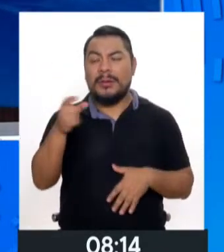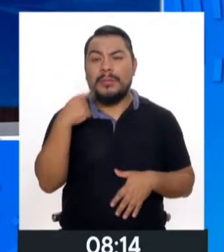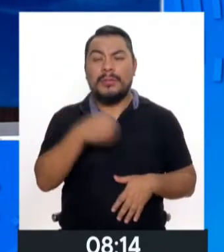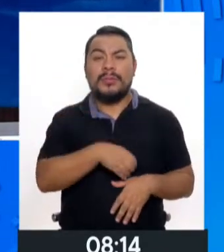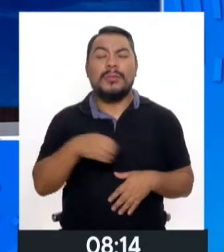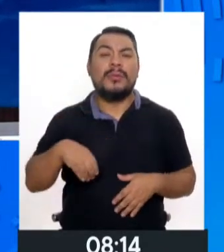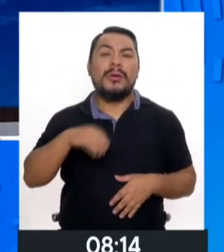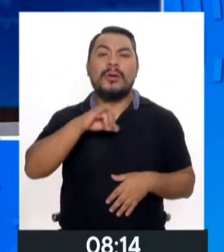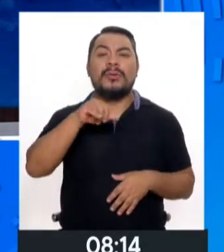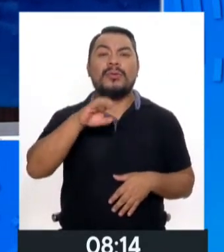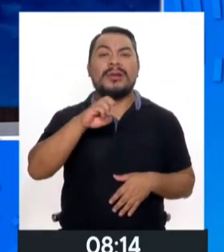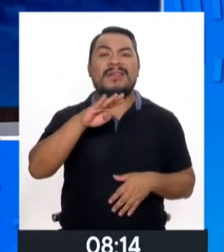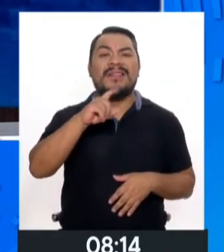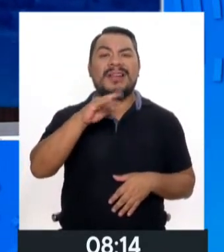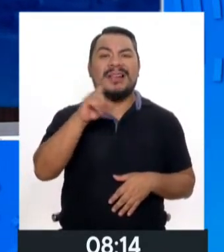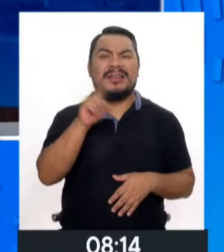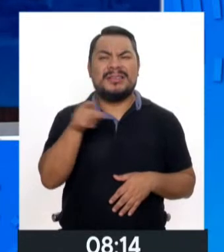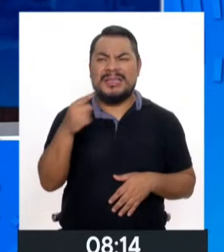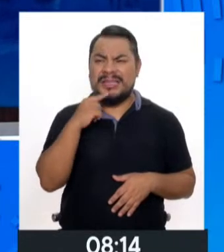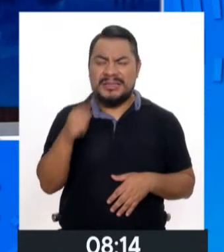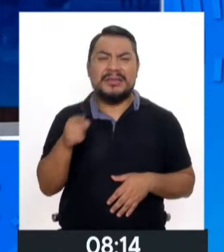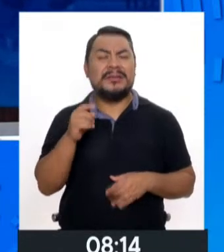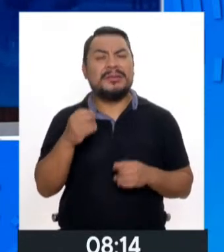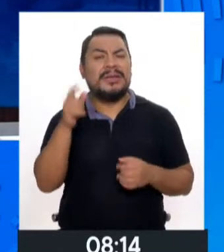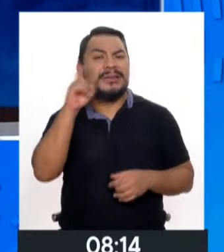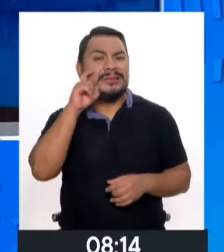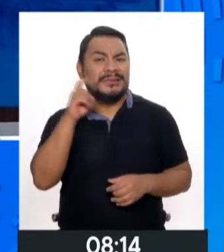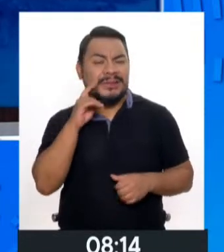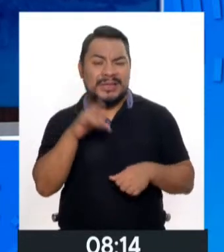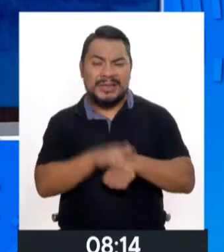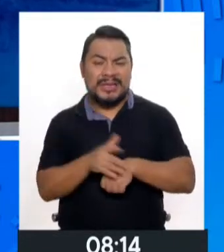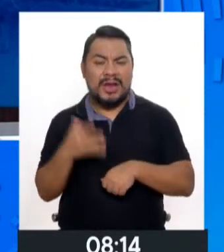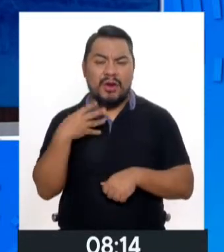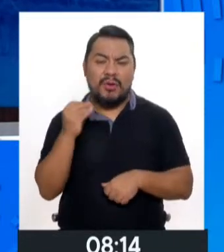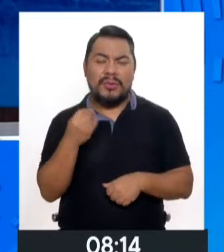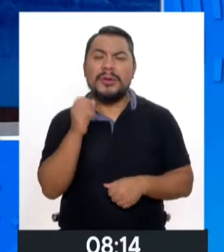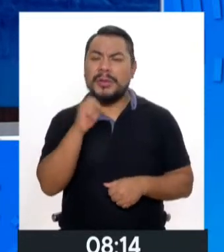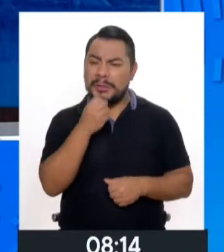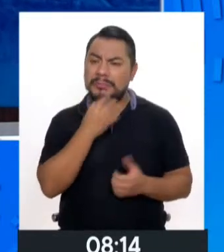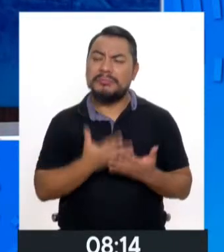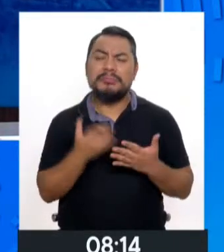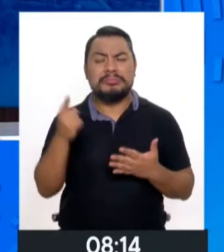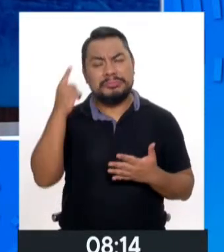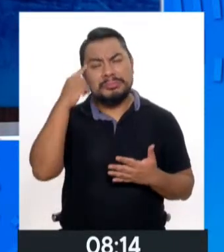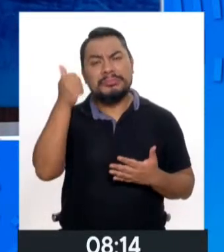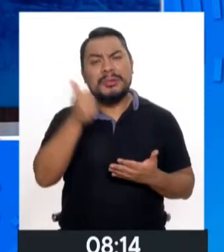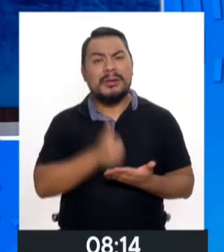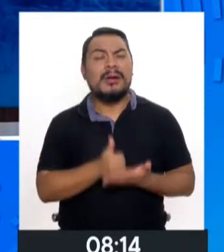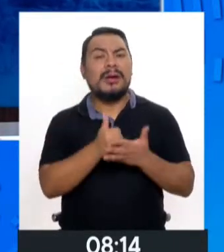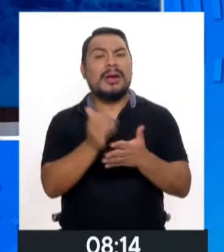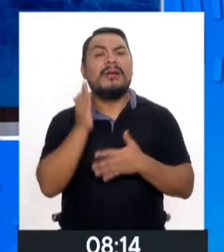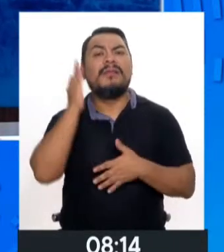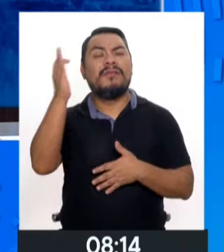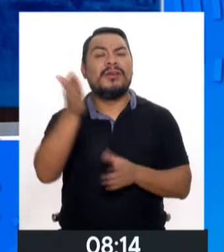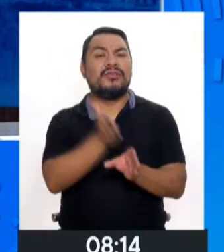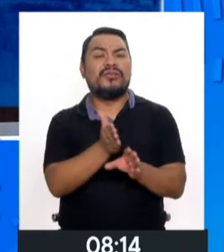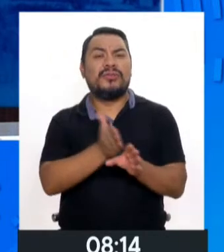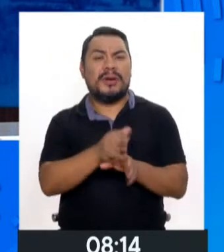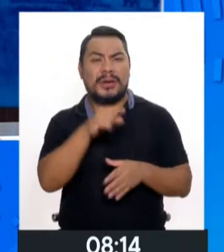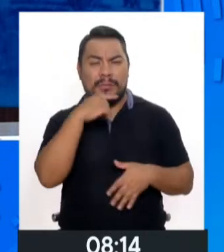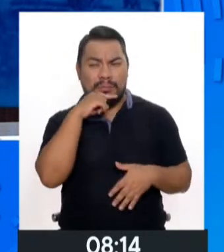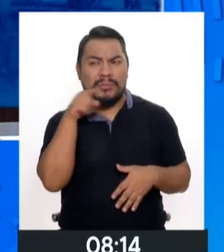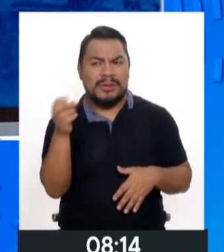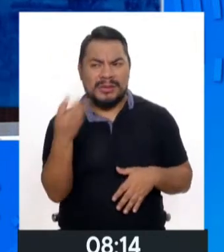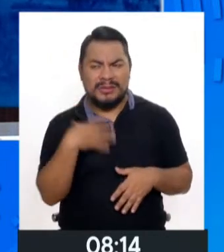José Balcázar, que señalaba que las relaciones sexuales tempranas, más bien según a su criterio, ayudan al futuro psicológico de la